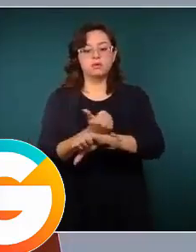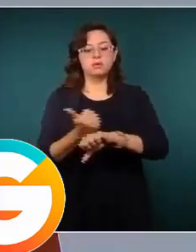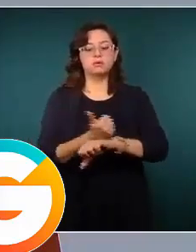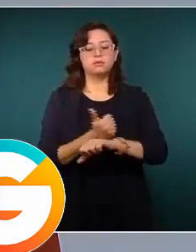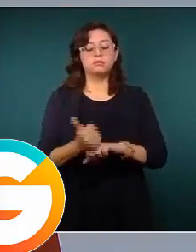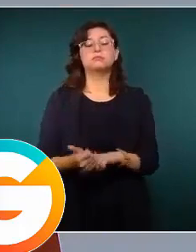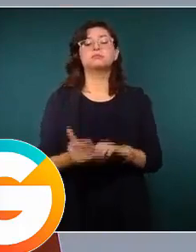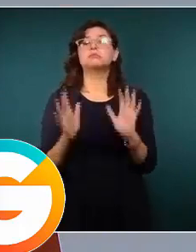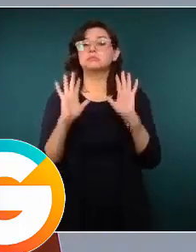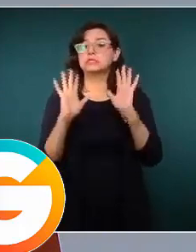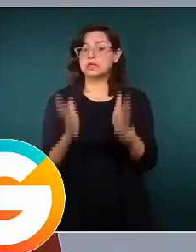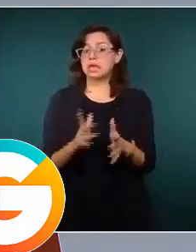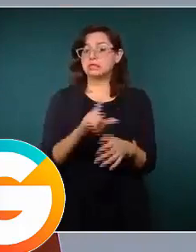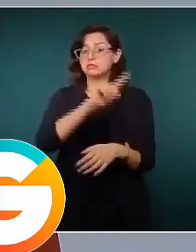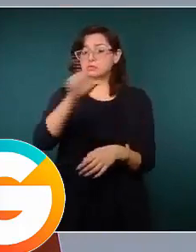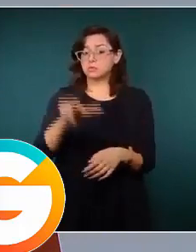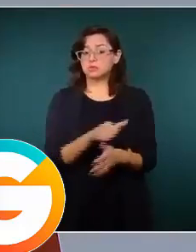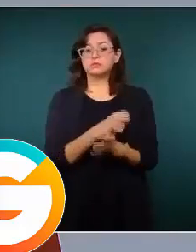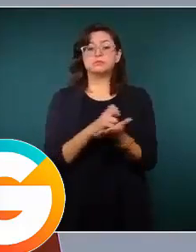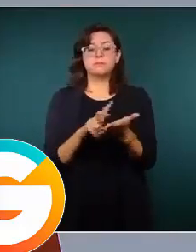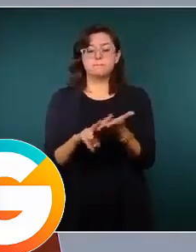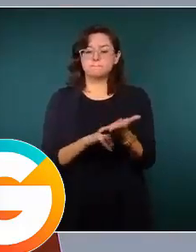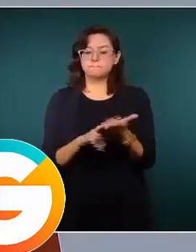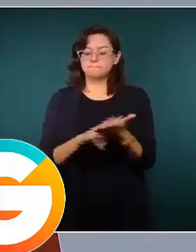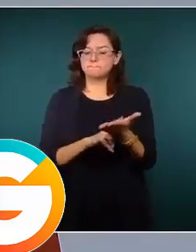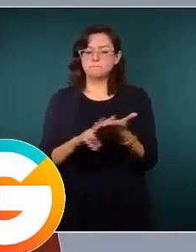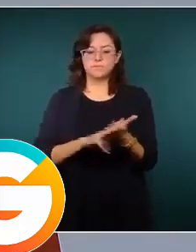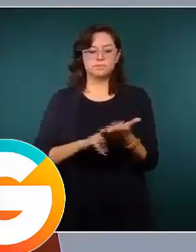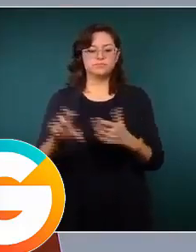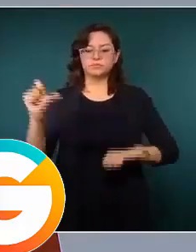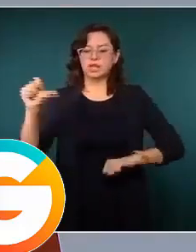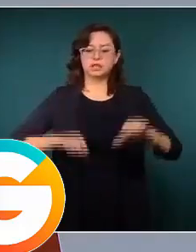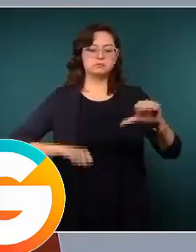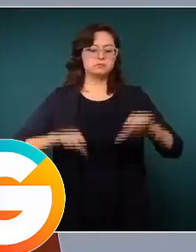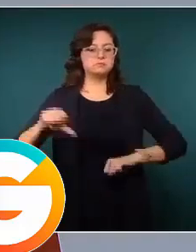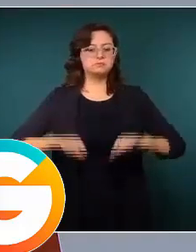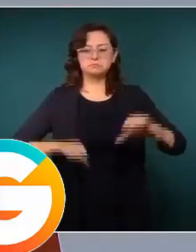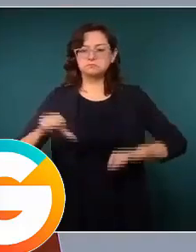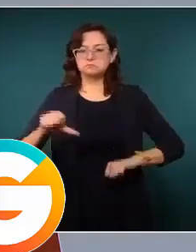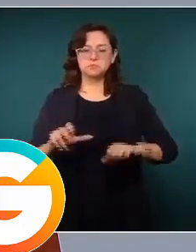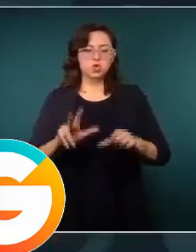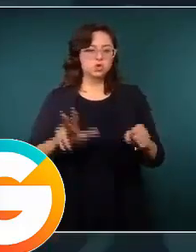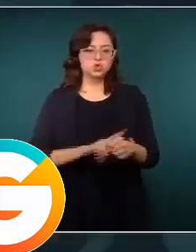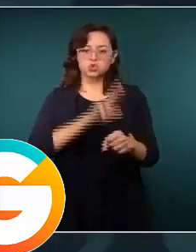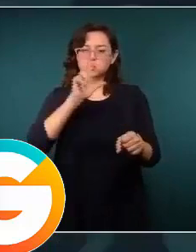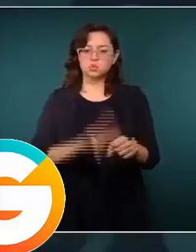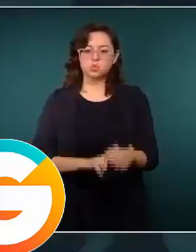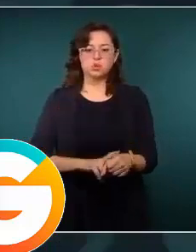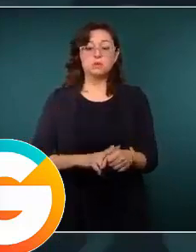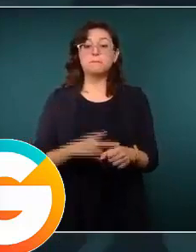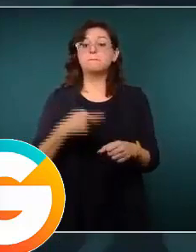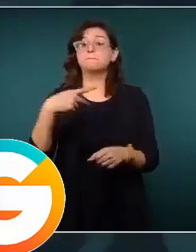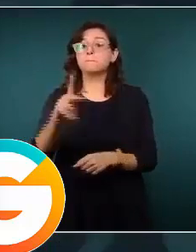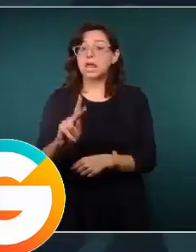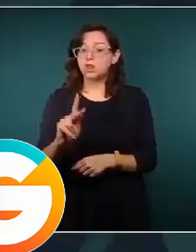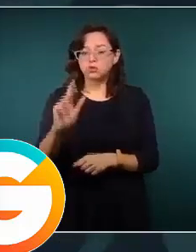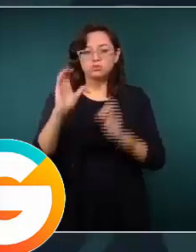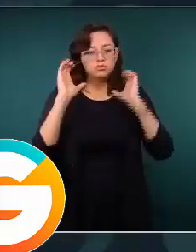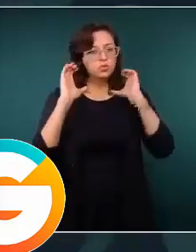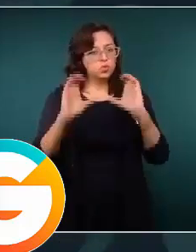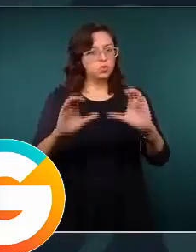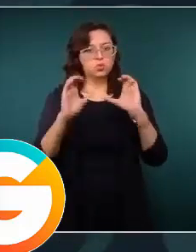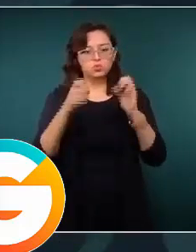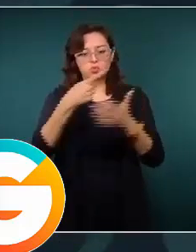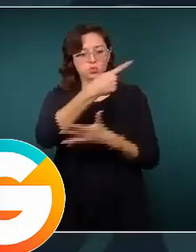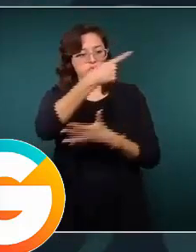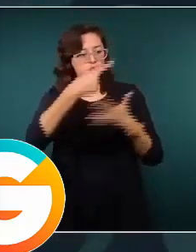verde estaríamos ya reactivando y teniendo las actividades de manera ya normal y siempre previniendo y llevando a cabo las medidas